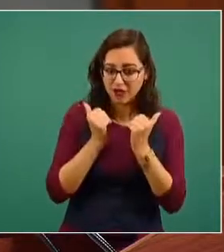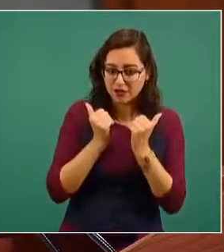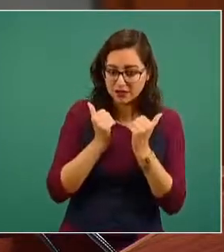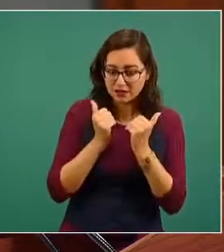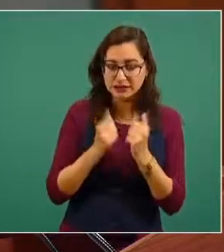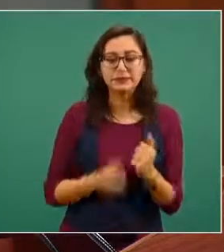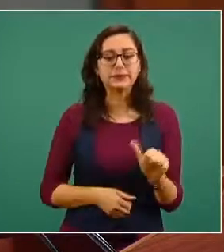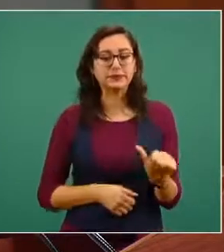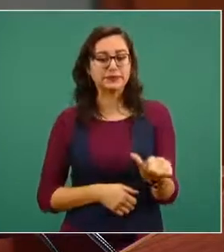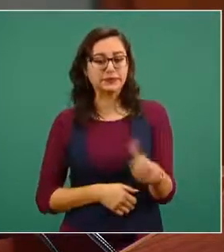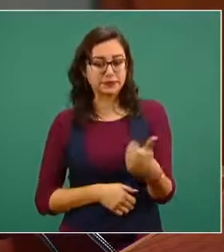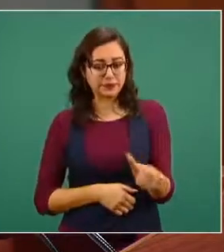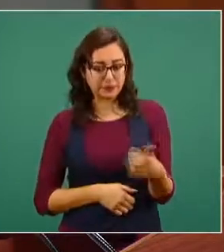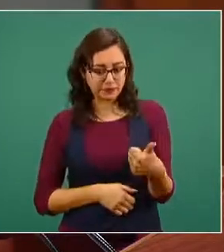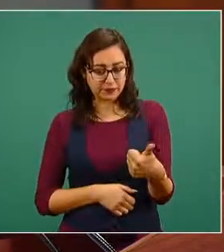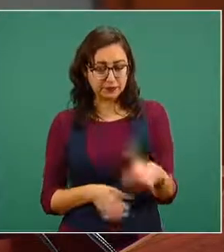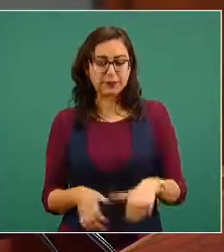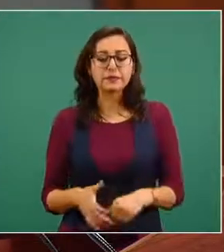Once,